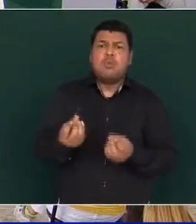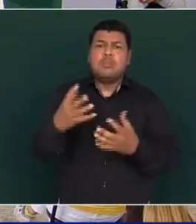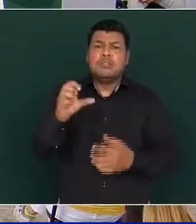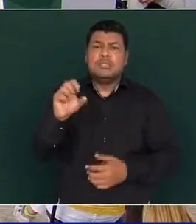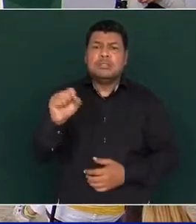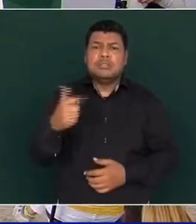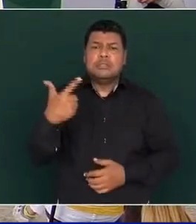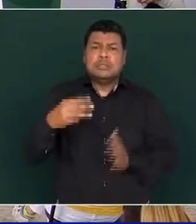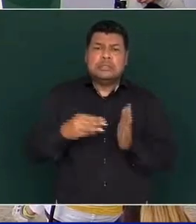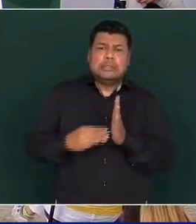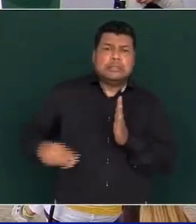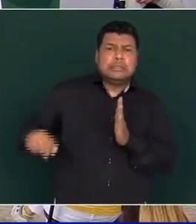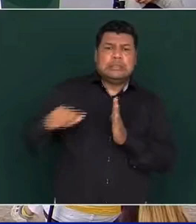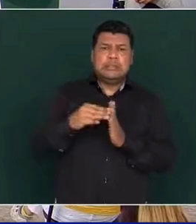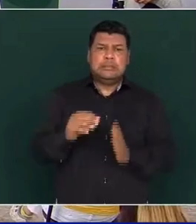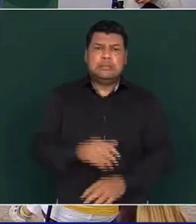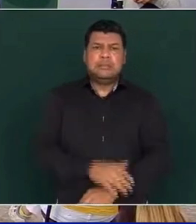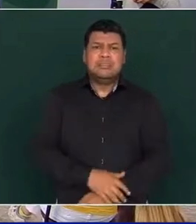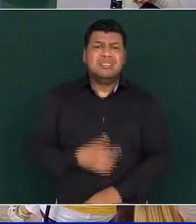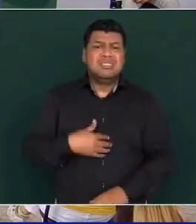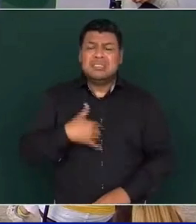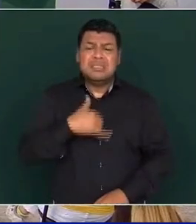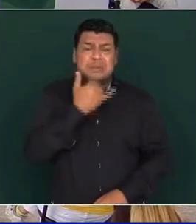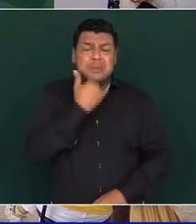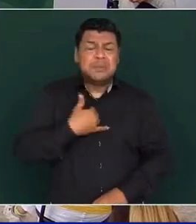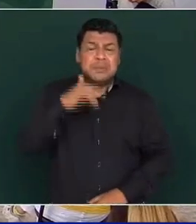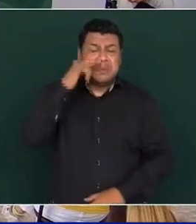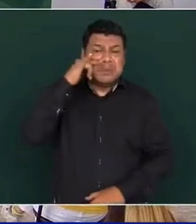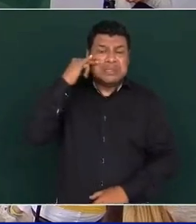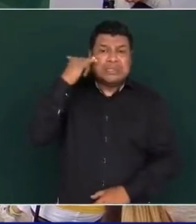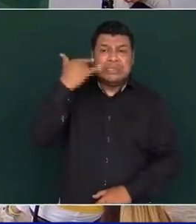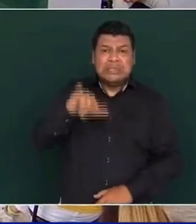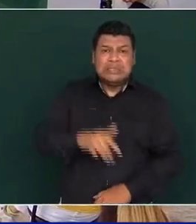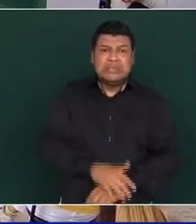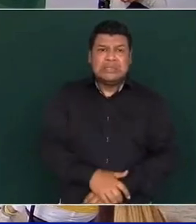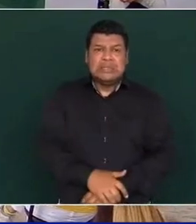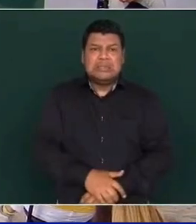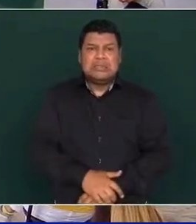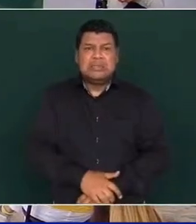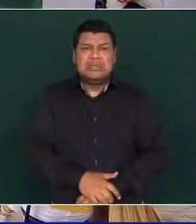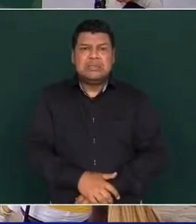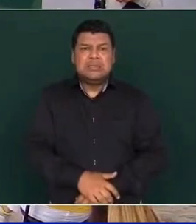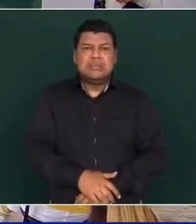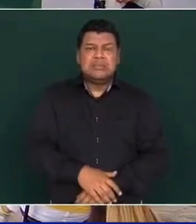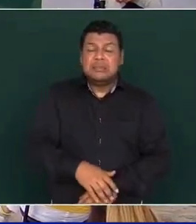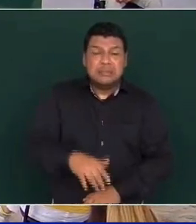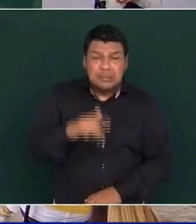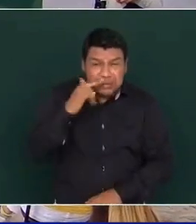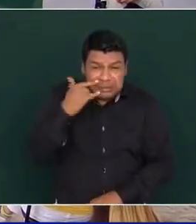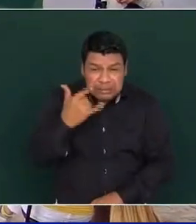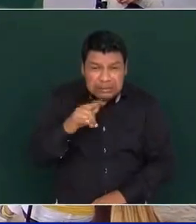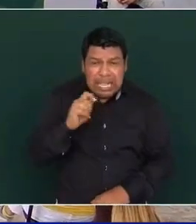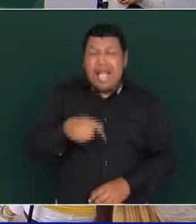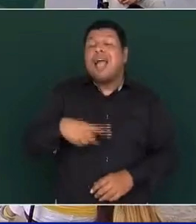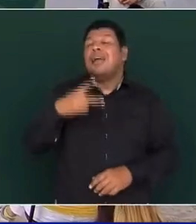.3, es que no alcanzo a ver aquí esto, es que es plurianualidad,